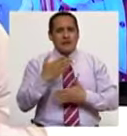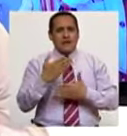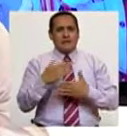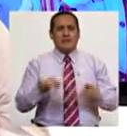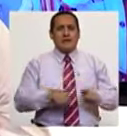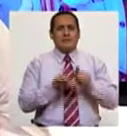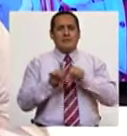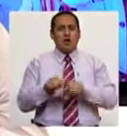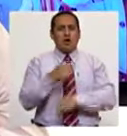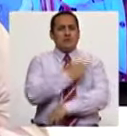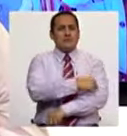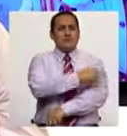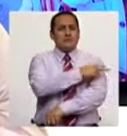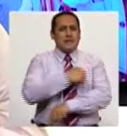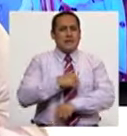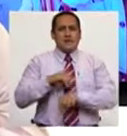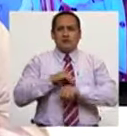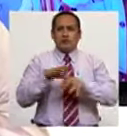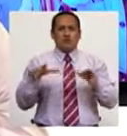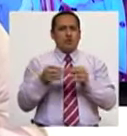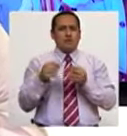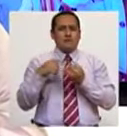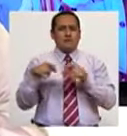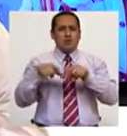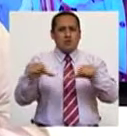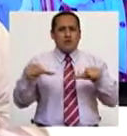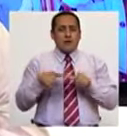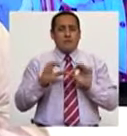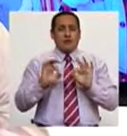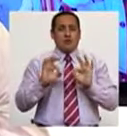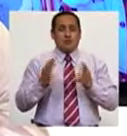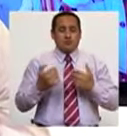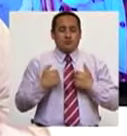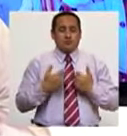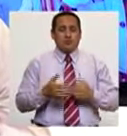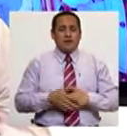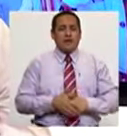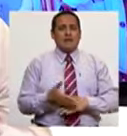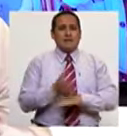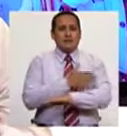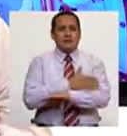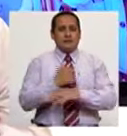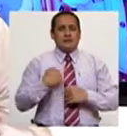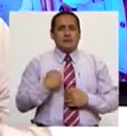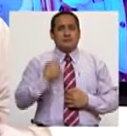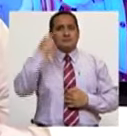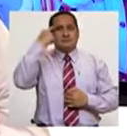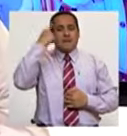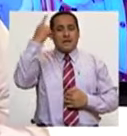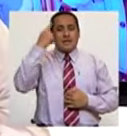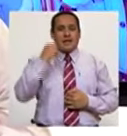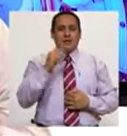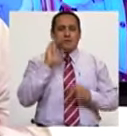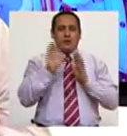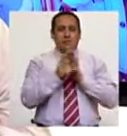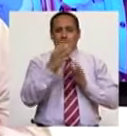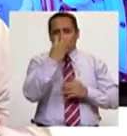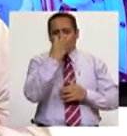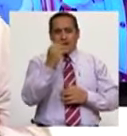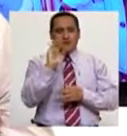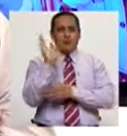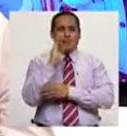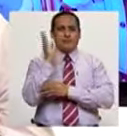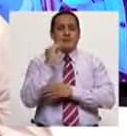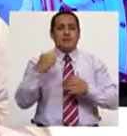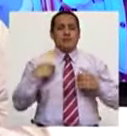Sí, con discapacidad, hospitales y todo tipo de lugares de riesgo también. Y nace Payasos de Emergencia por un tema de